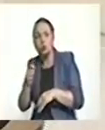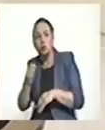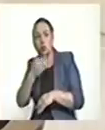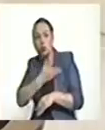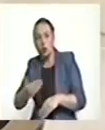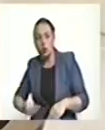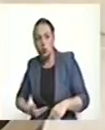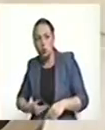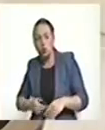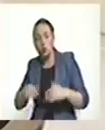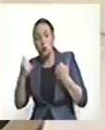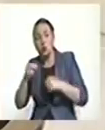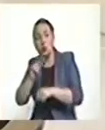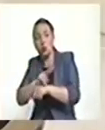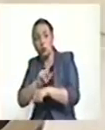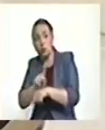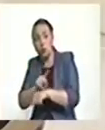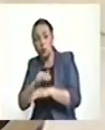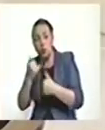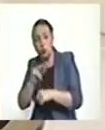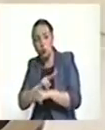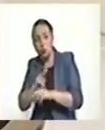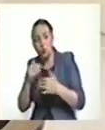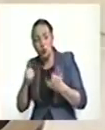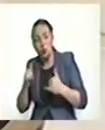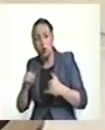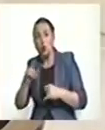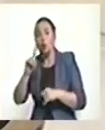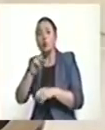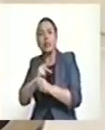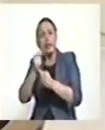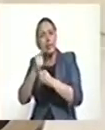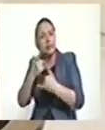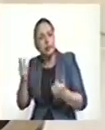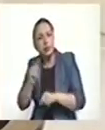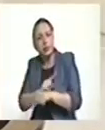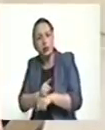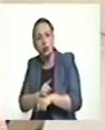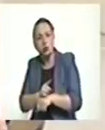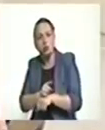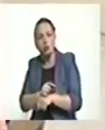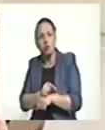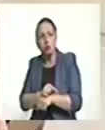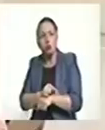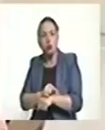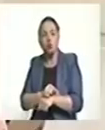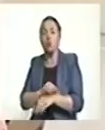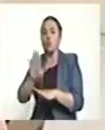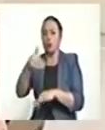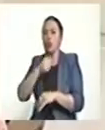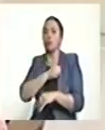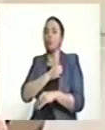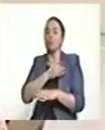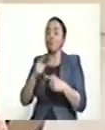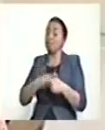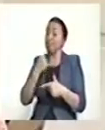Se leyeron los dos minutos más. Unos segundos. Sonido para el senador Duque. Entonces,